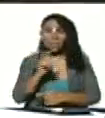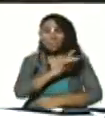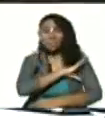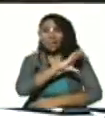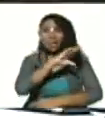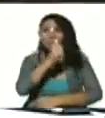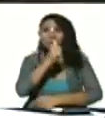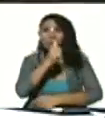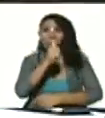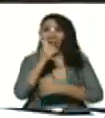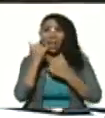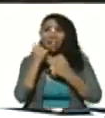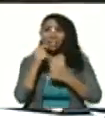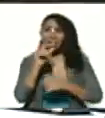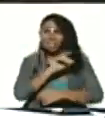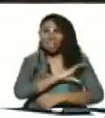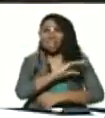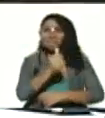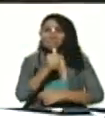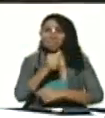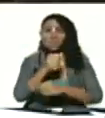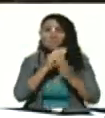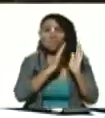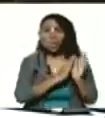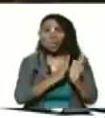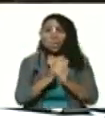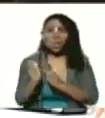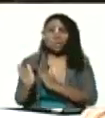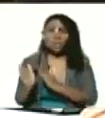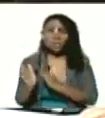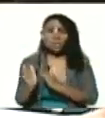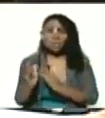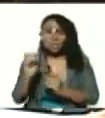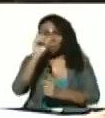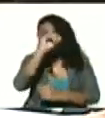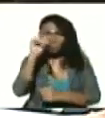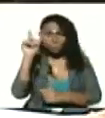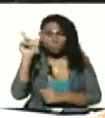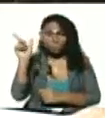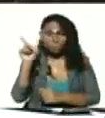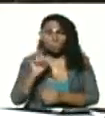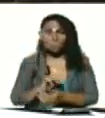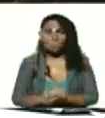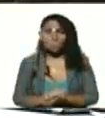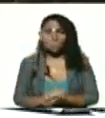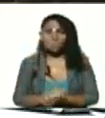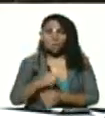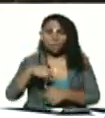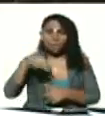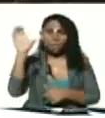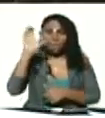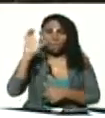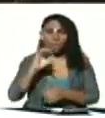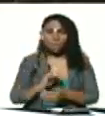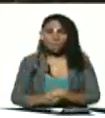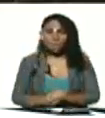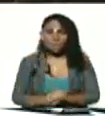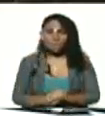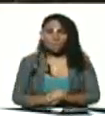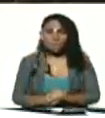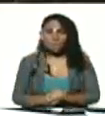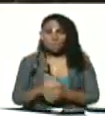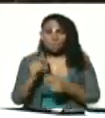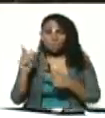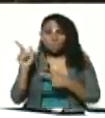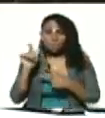creo que se llama así director de organización del Partido Socialista Unido de Venezuela en Caracas y